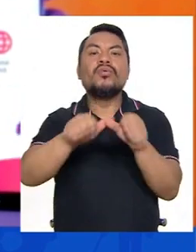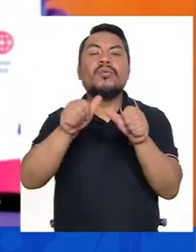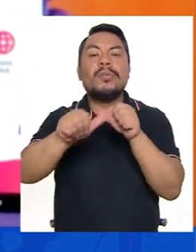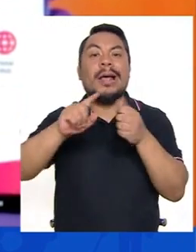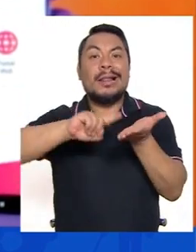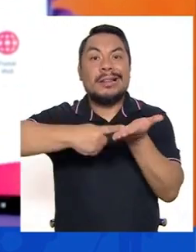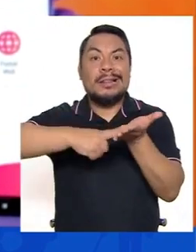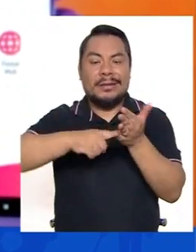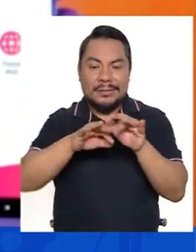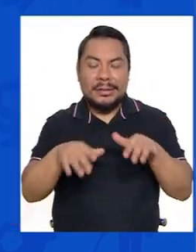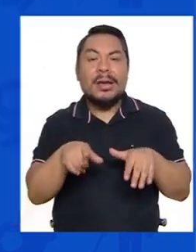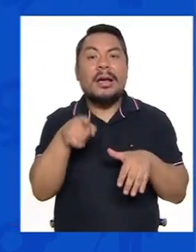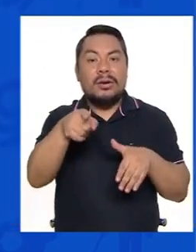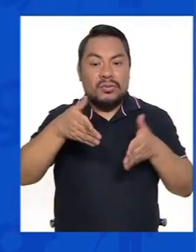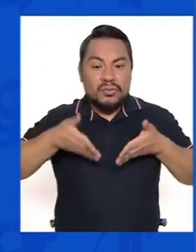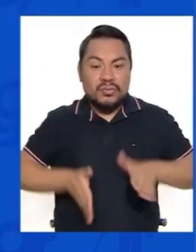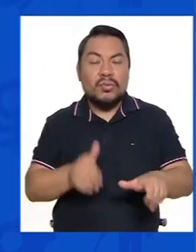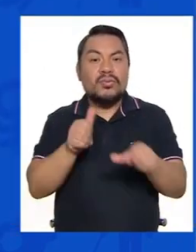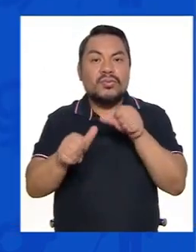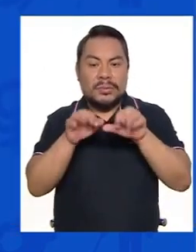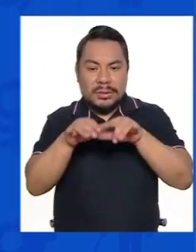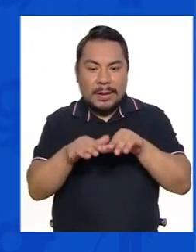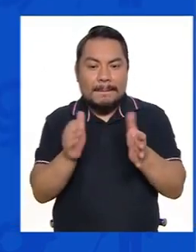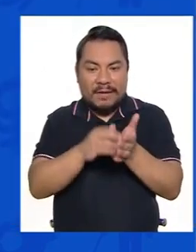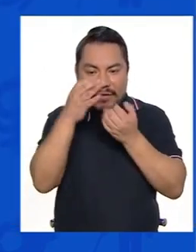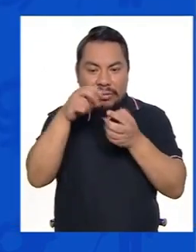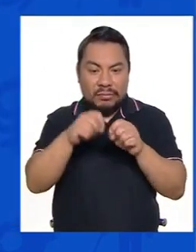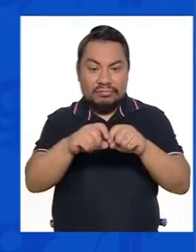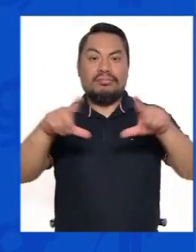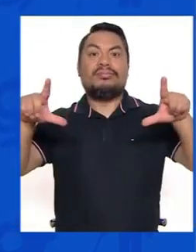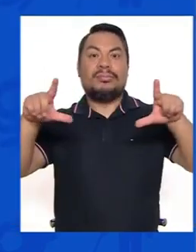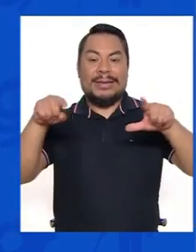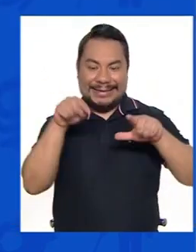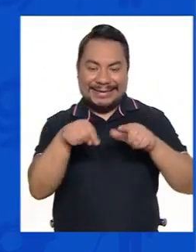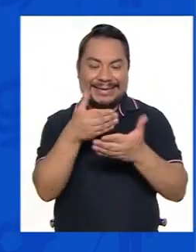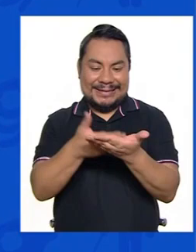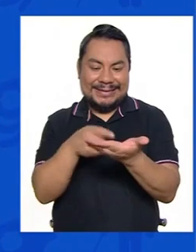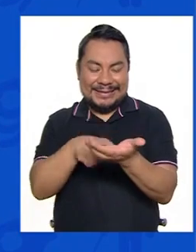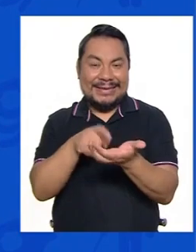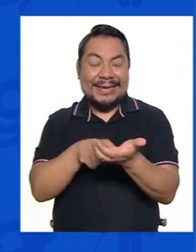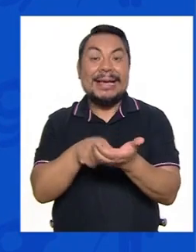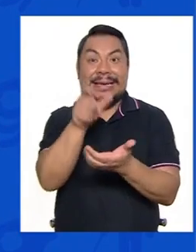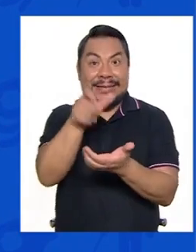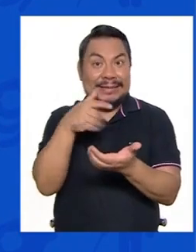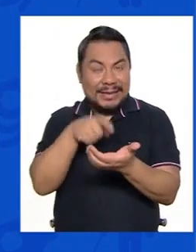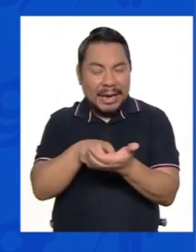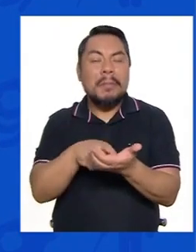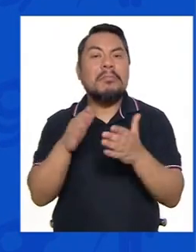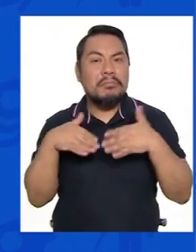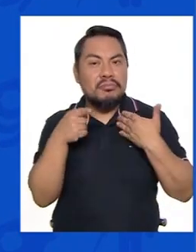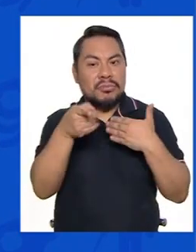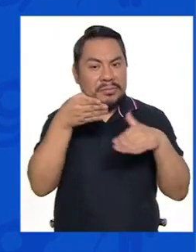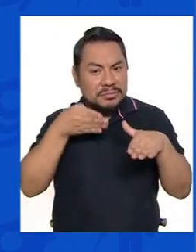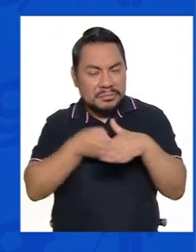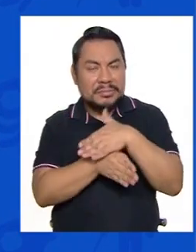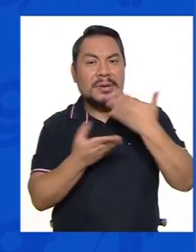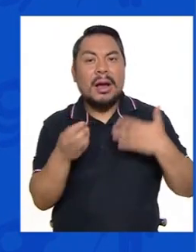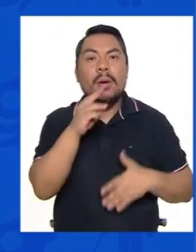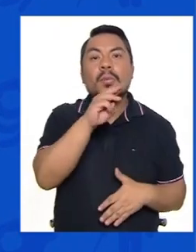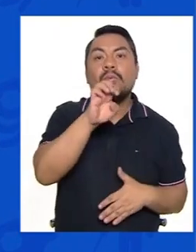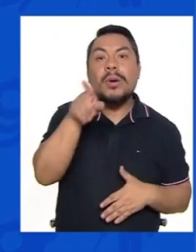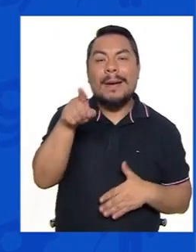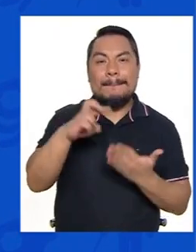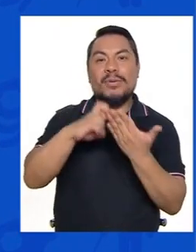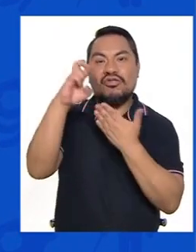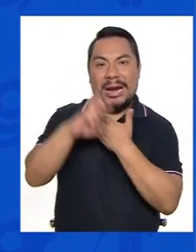número de DNI y fecha de nacimiento para tener más información. Desde el menú principal de la aplicación, también puede acceder a la